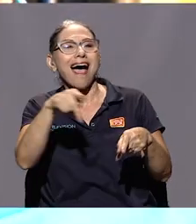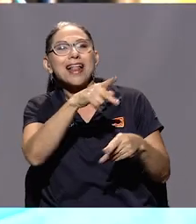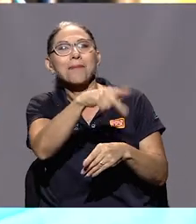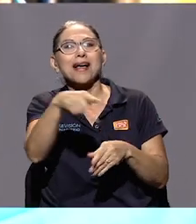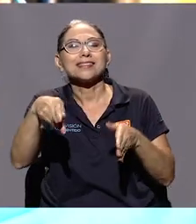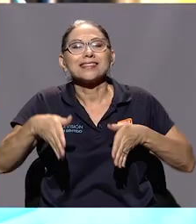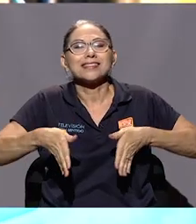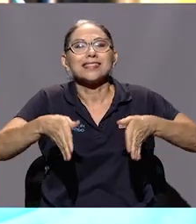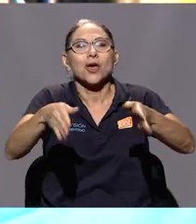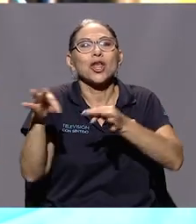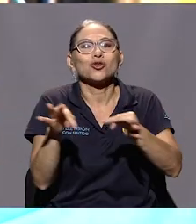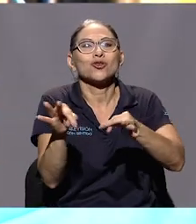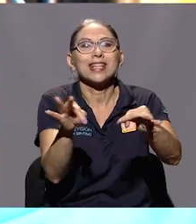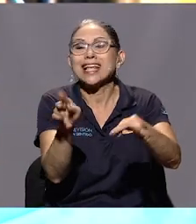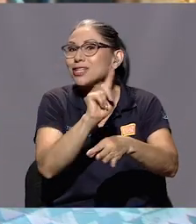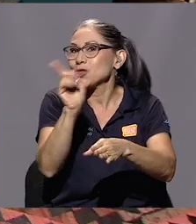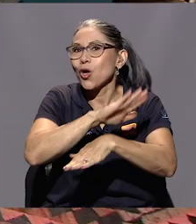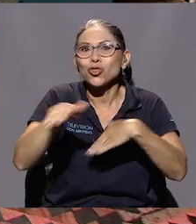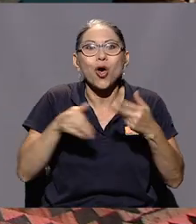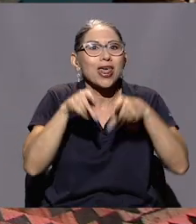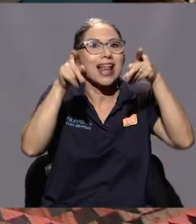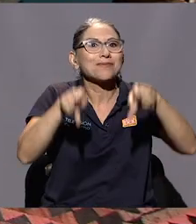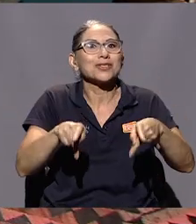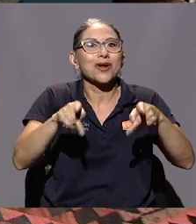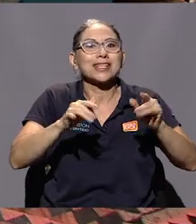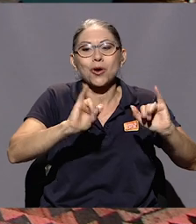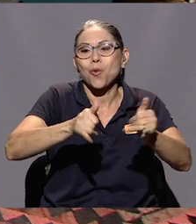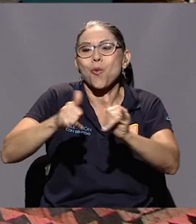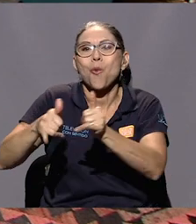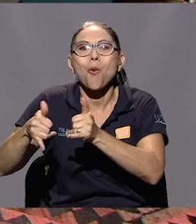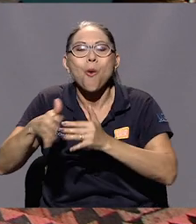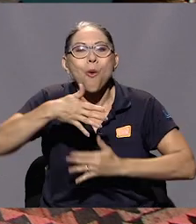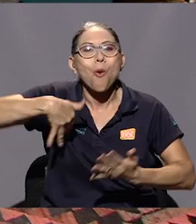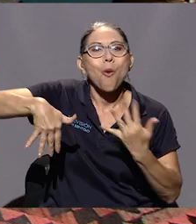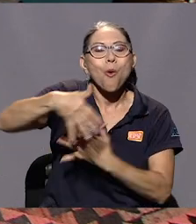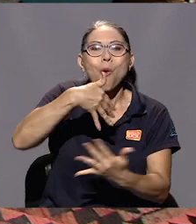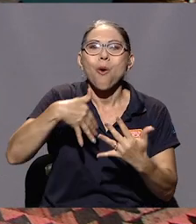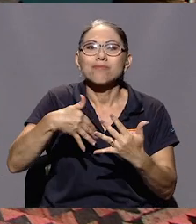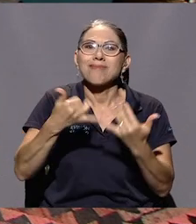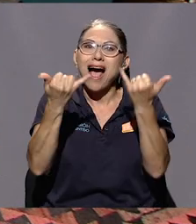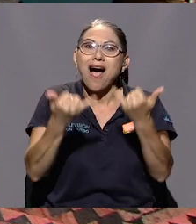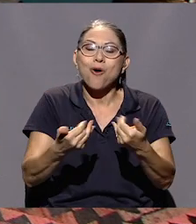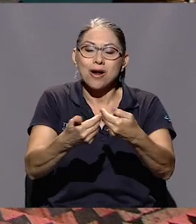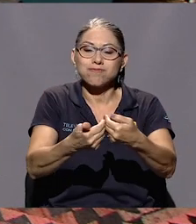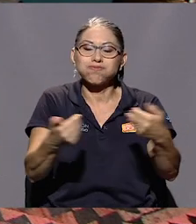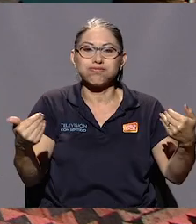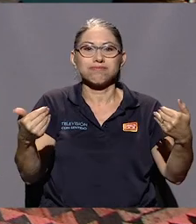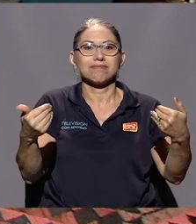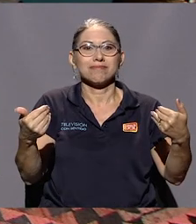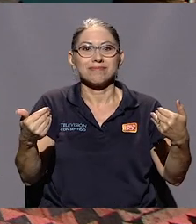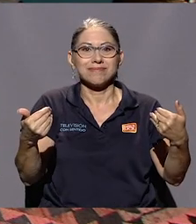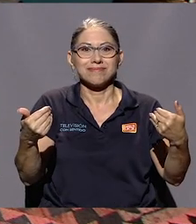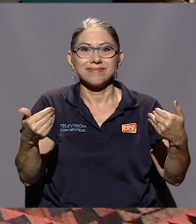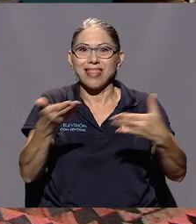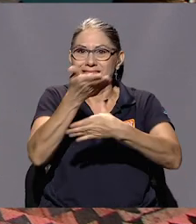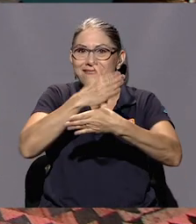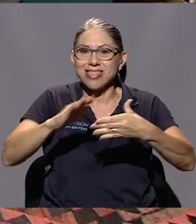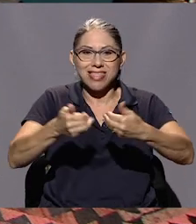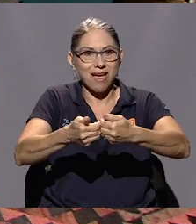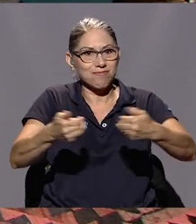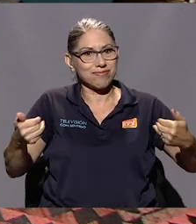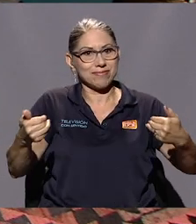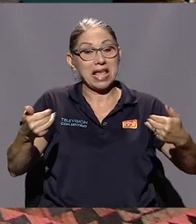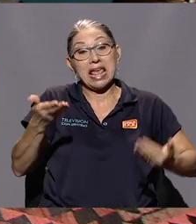juntos en la acera. La hemos partido en dos. Quizás la U es como de los